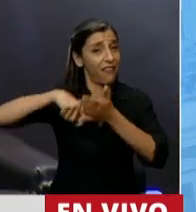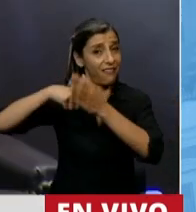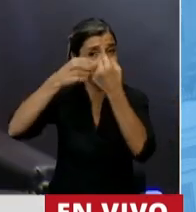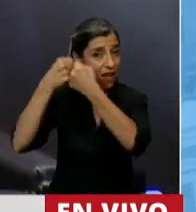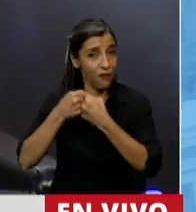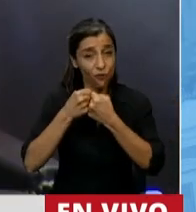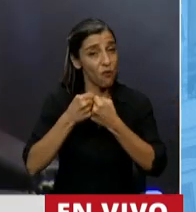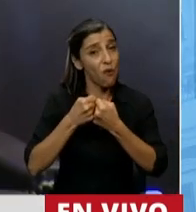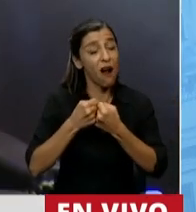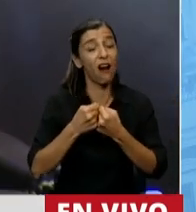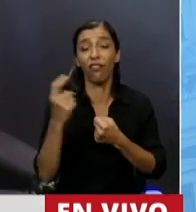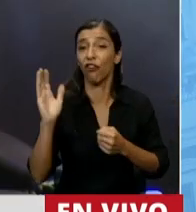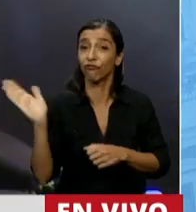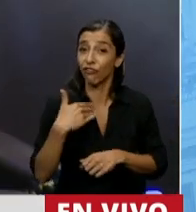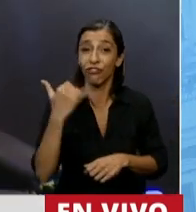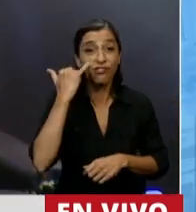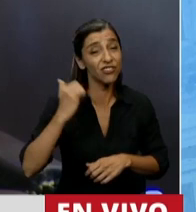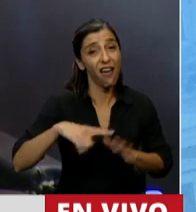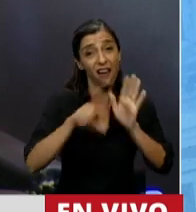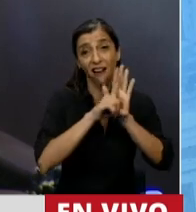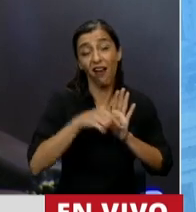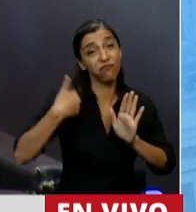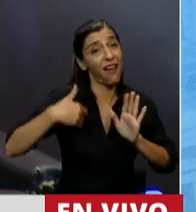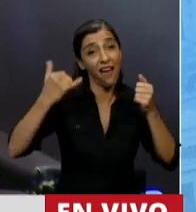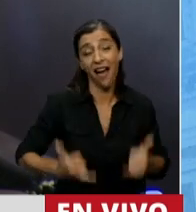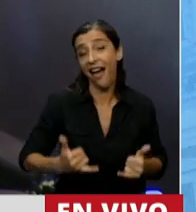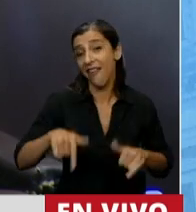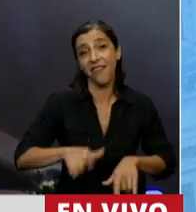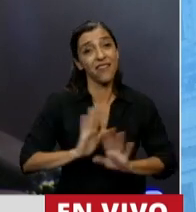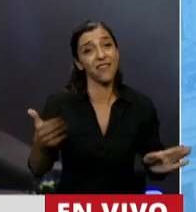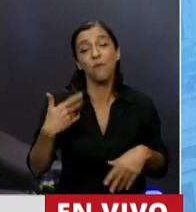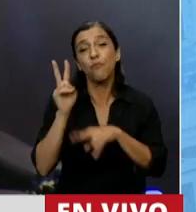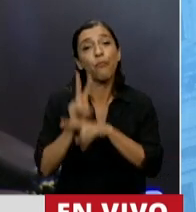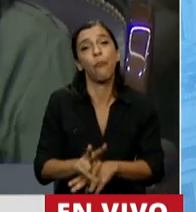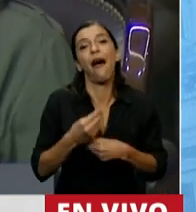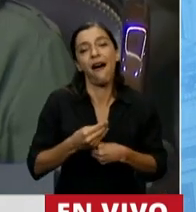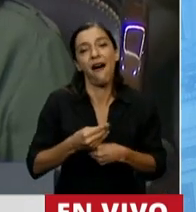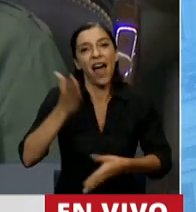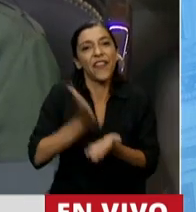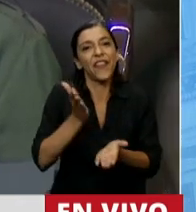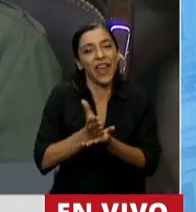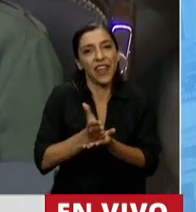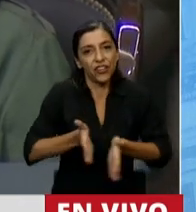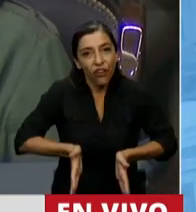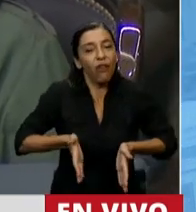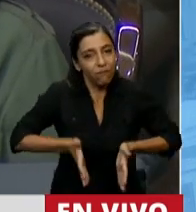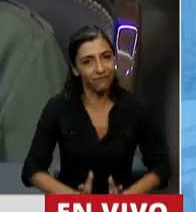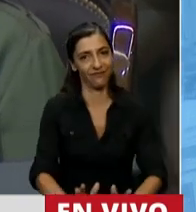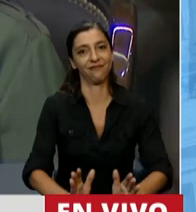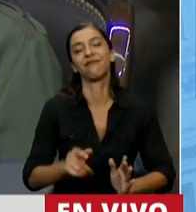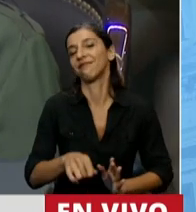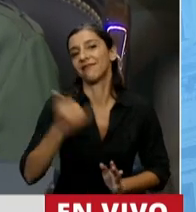que protegen el derecho a nacer, que no voy a repetir porque se ha dicho bastante y se ha hablado